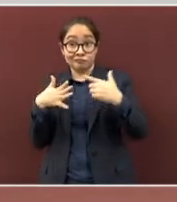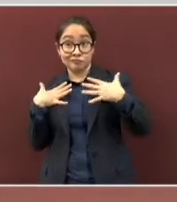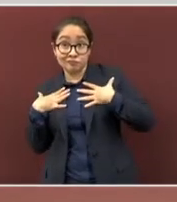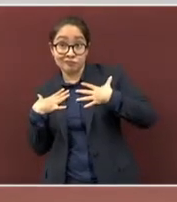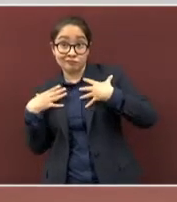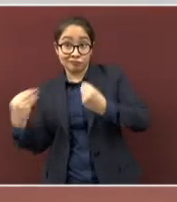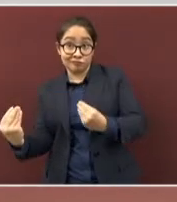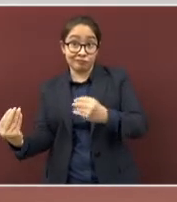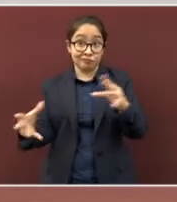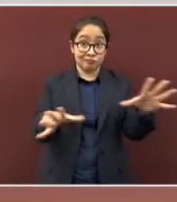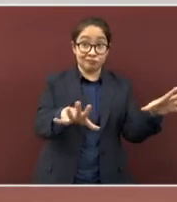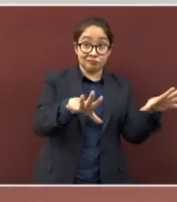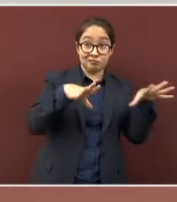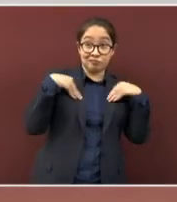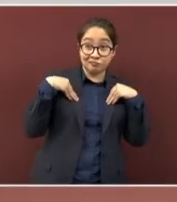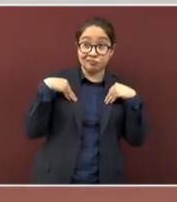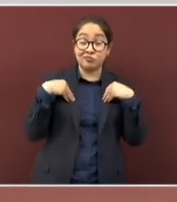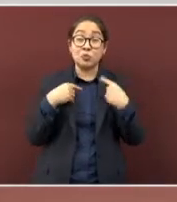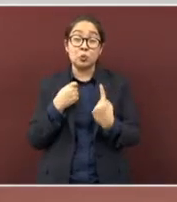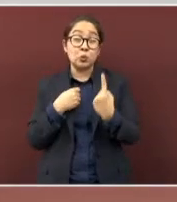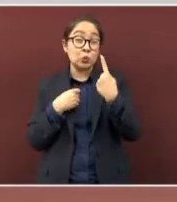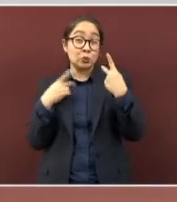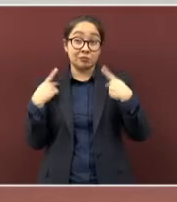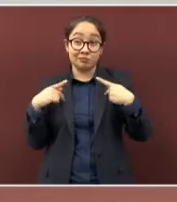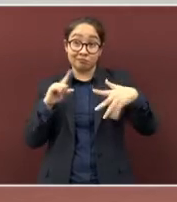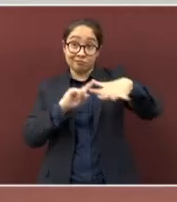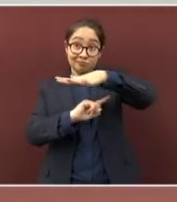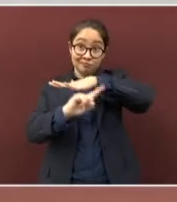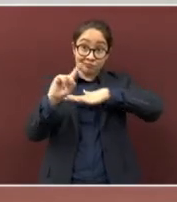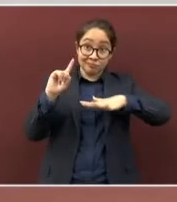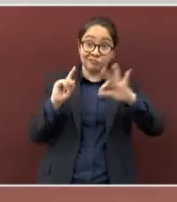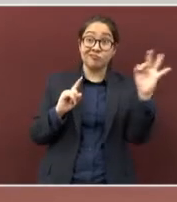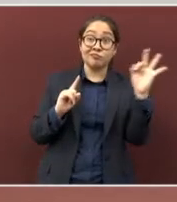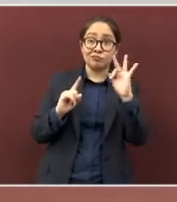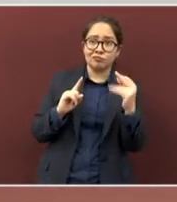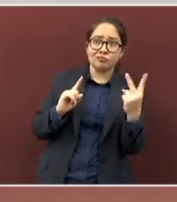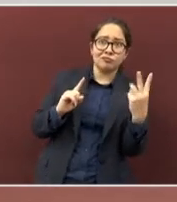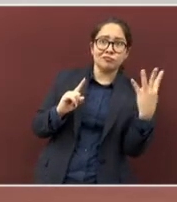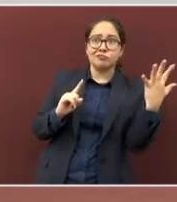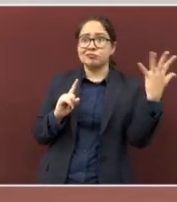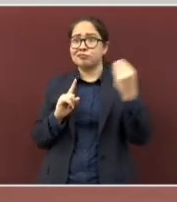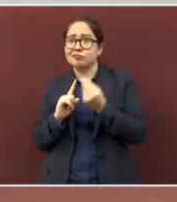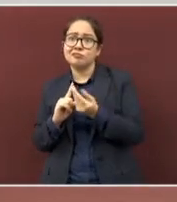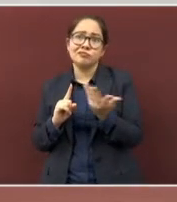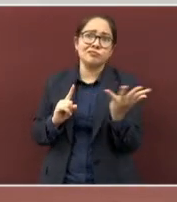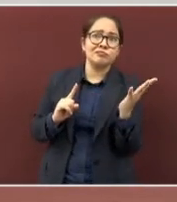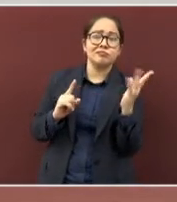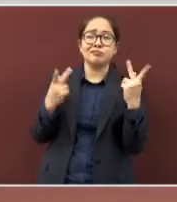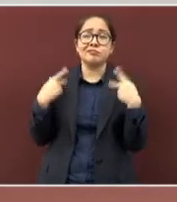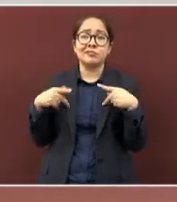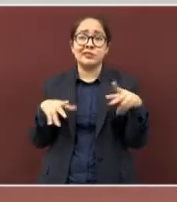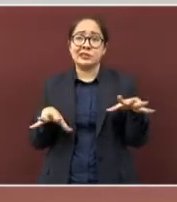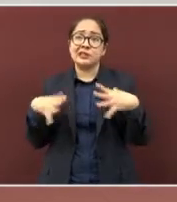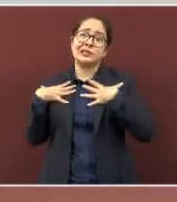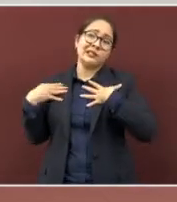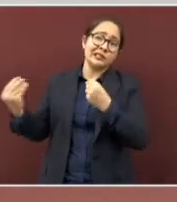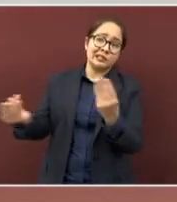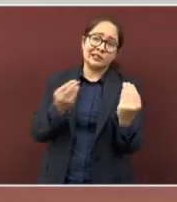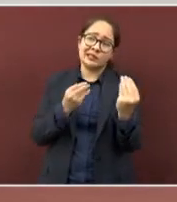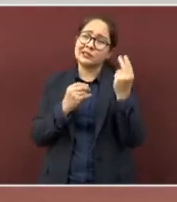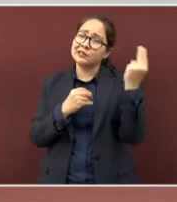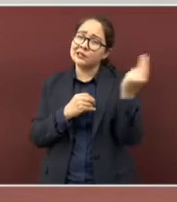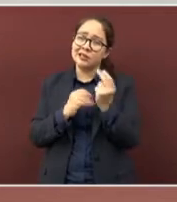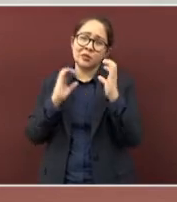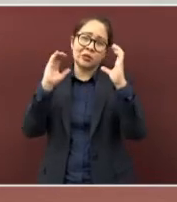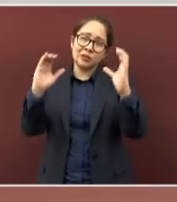paciente con la enfermedad activa puede transmitirla a dos o más personas si no se llevan a cabo